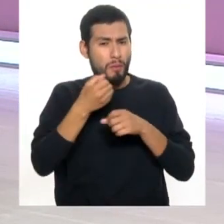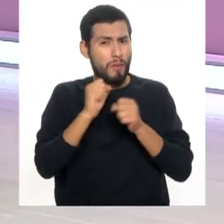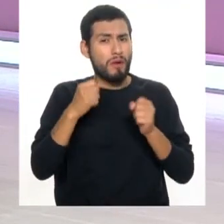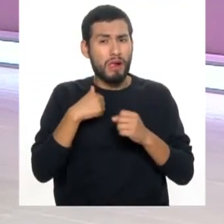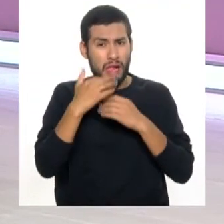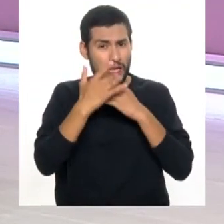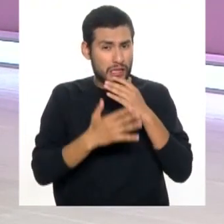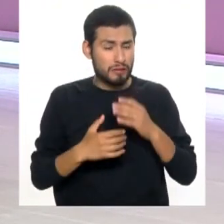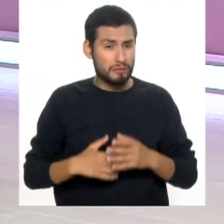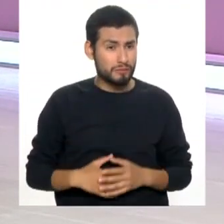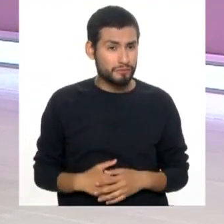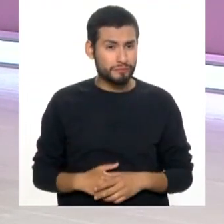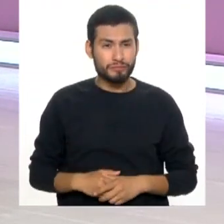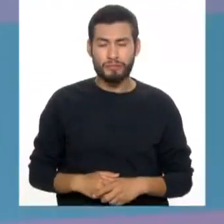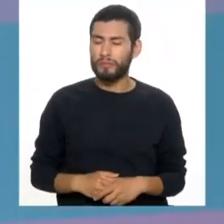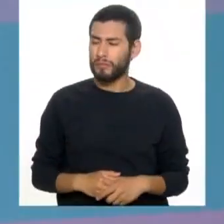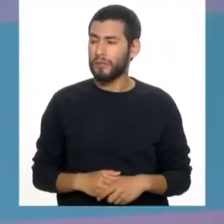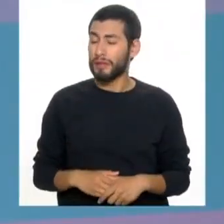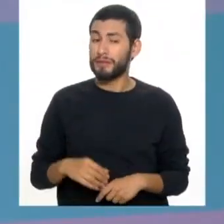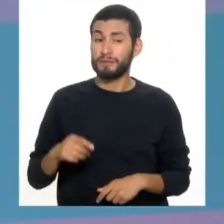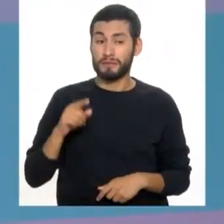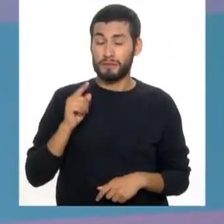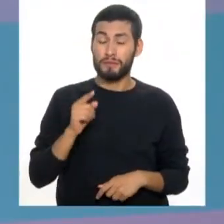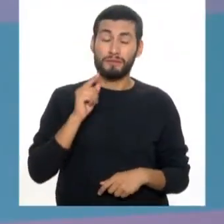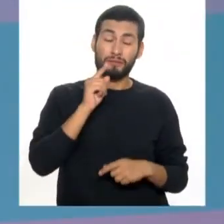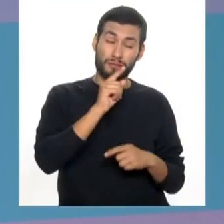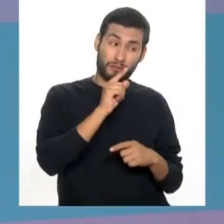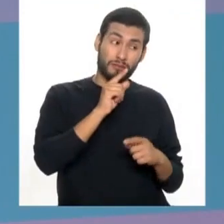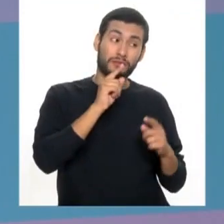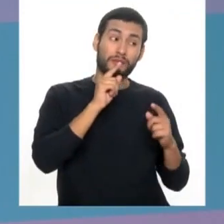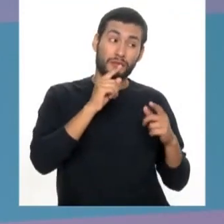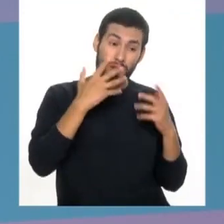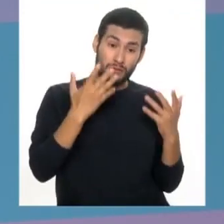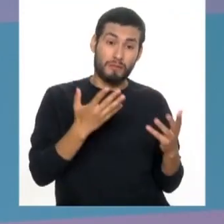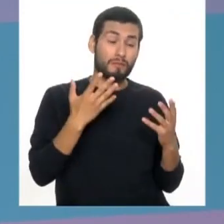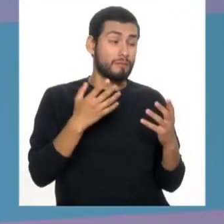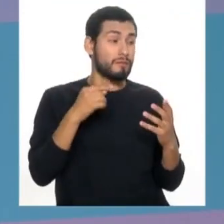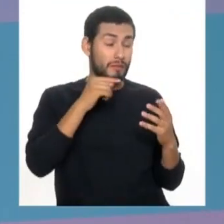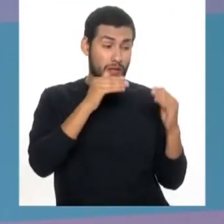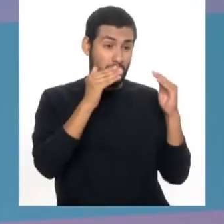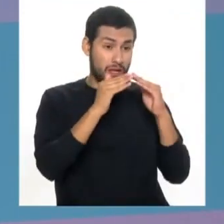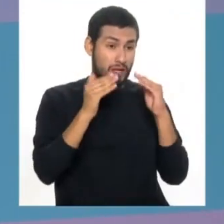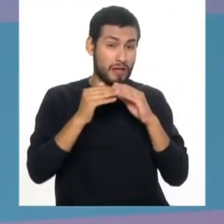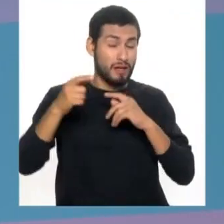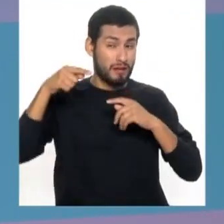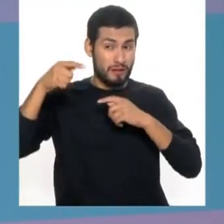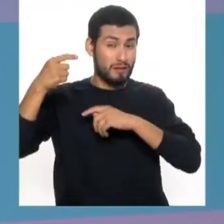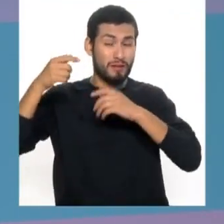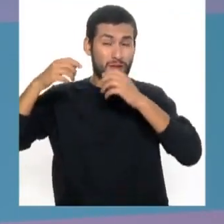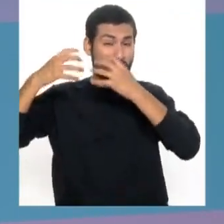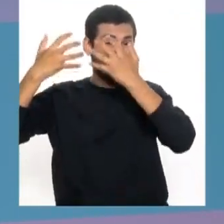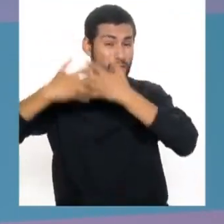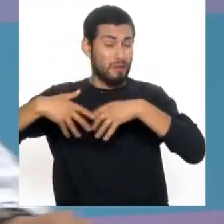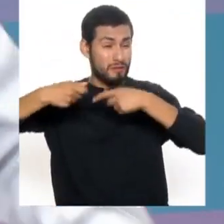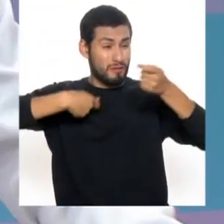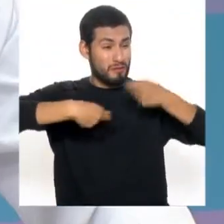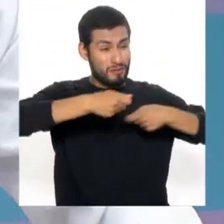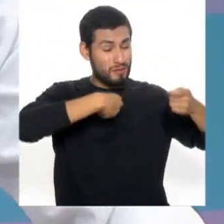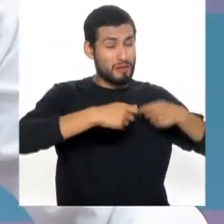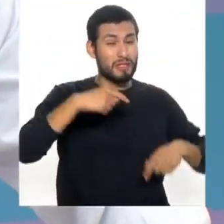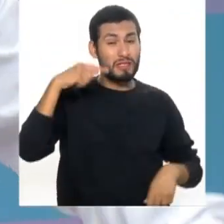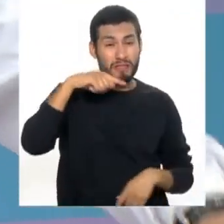por supuesto que sí. Mira, este problema, doctor, es algo tan serio que inclusive las casas comerciales que fabrican los cepillos dentales.